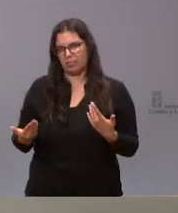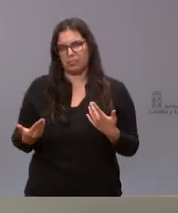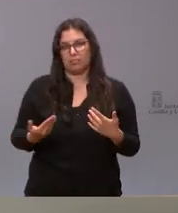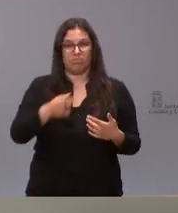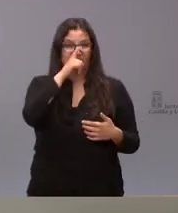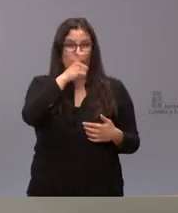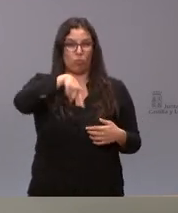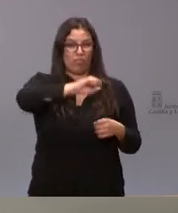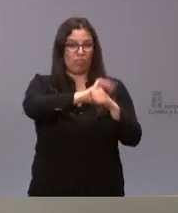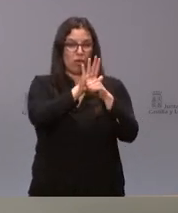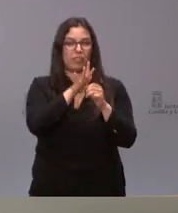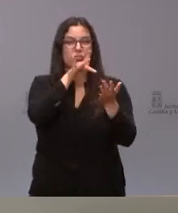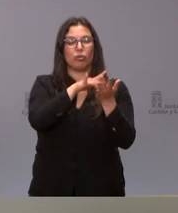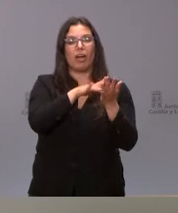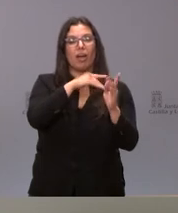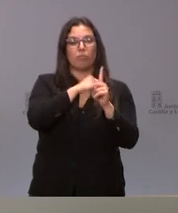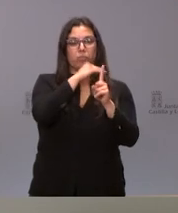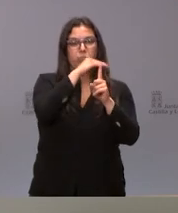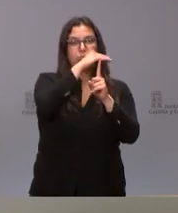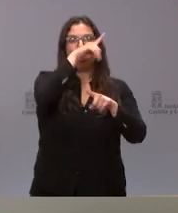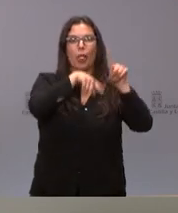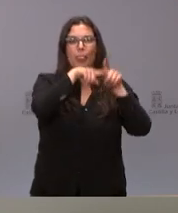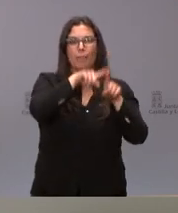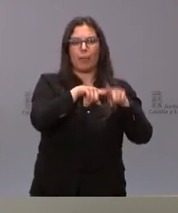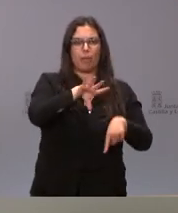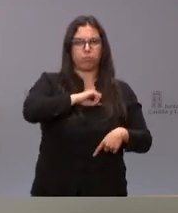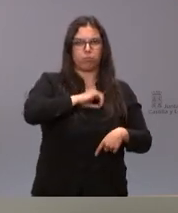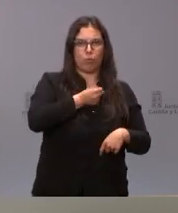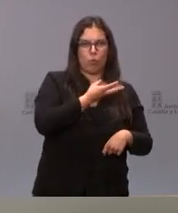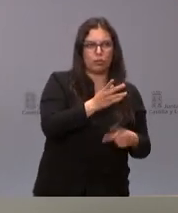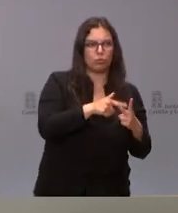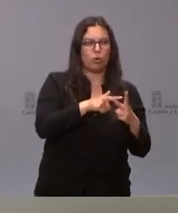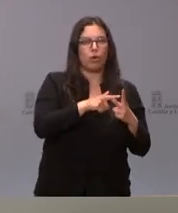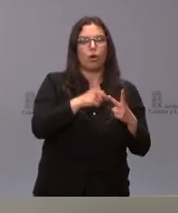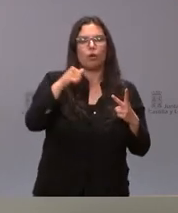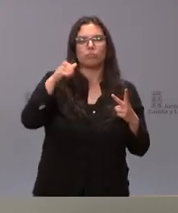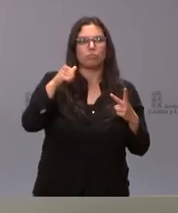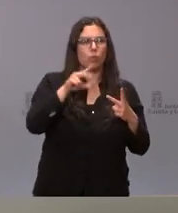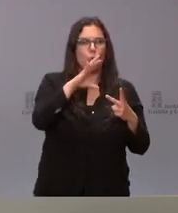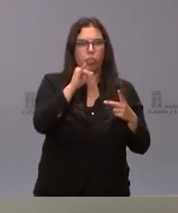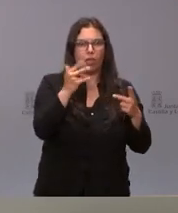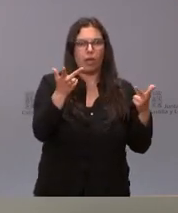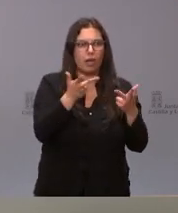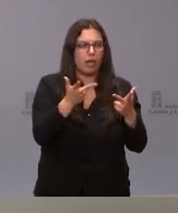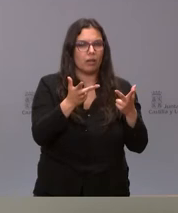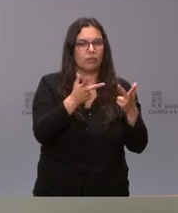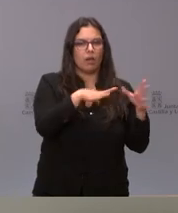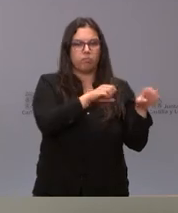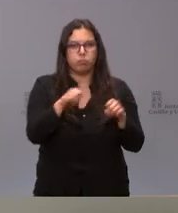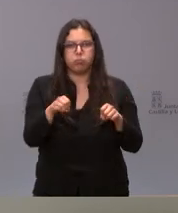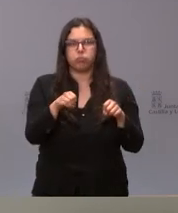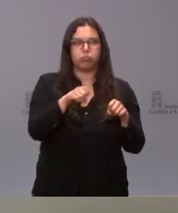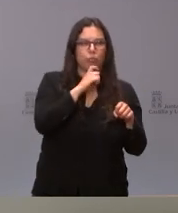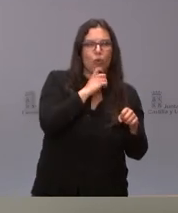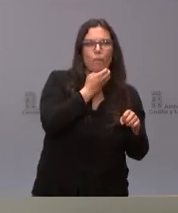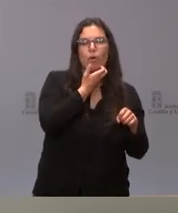recordarán que básicamente tenía que ver tanto con el número de incidencia con la ocupación de las UCIs o de los centros sanitarios y